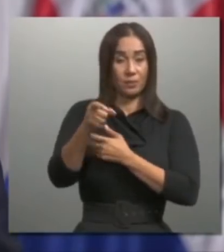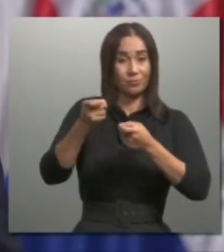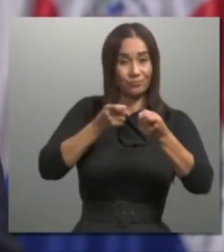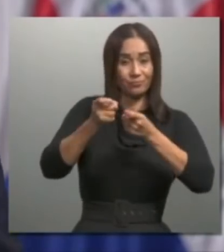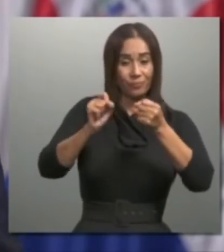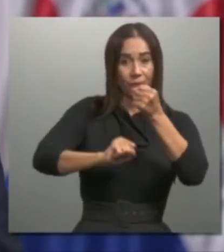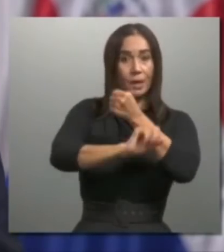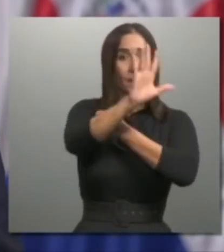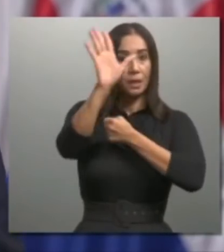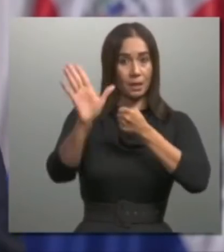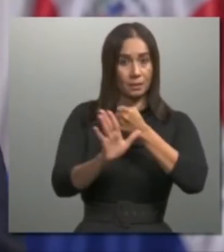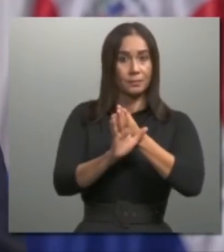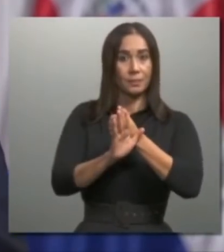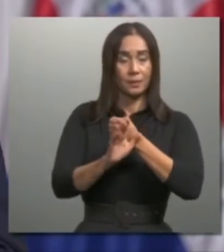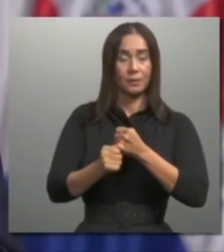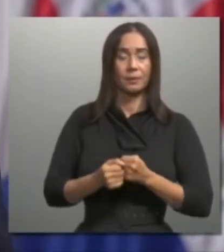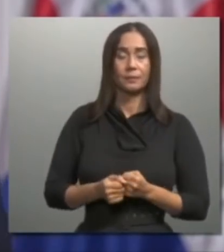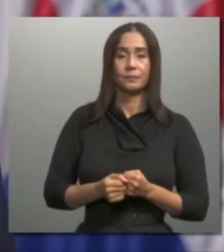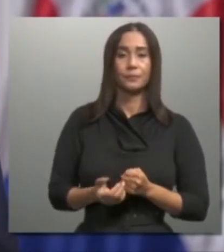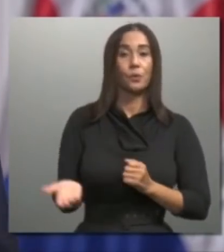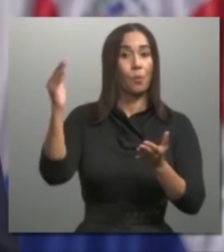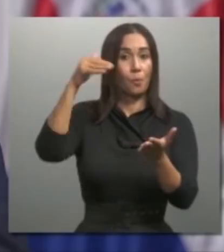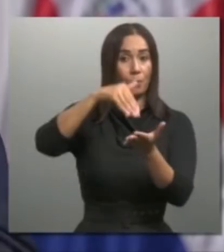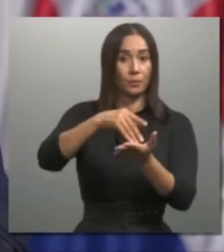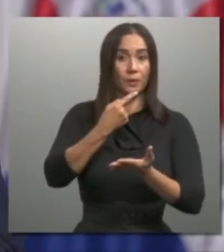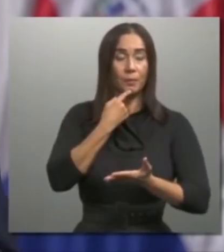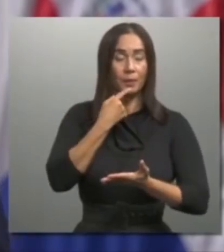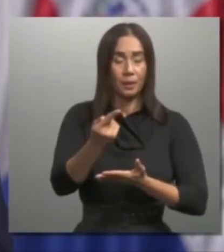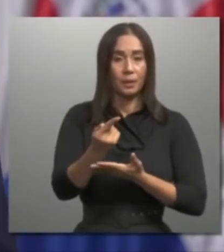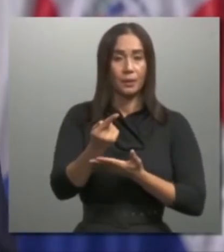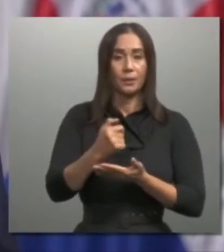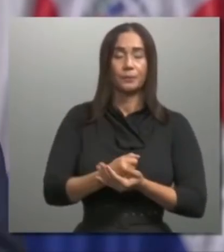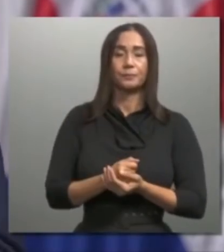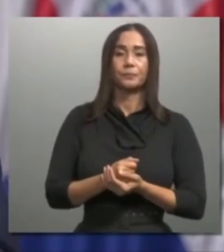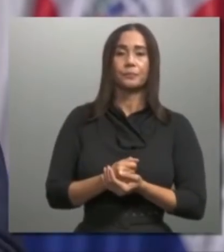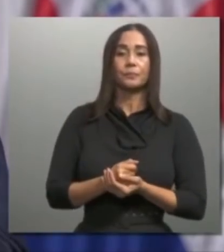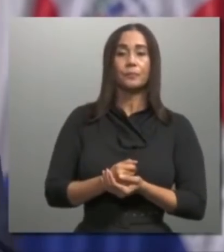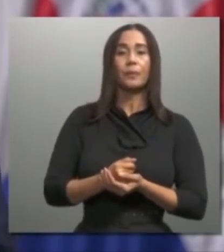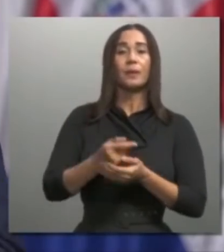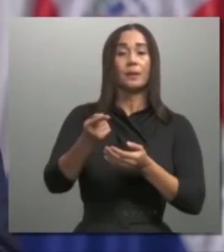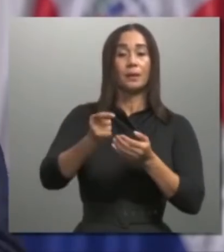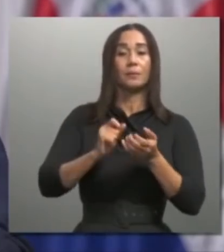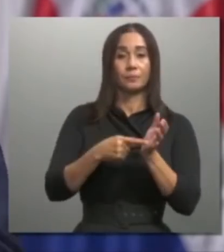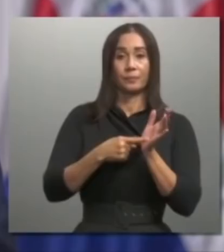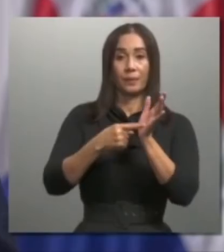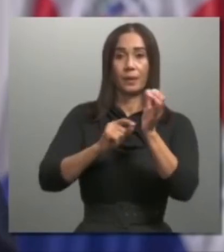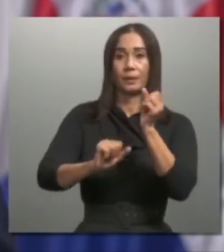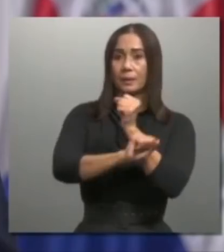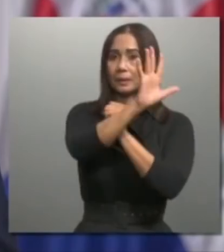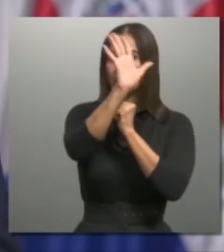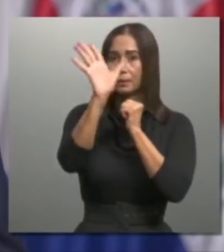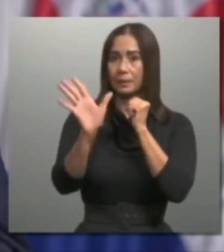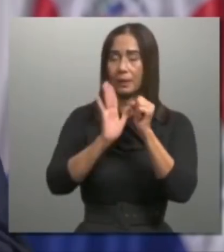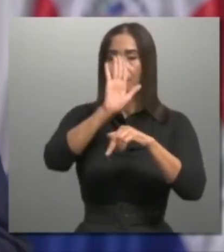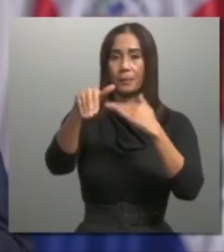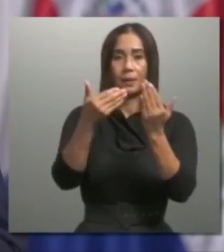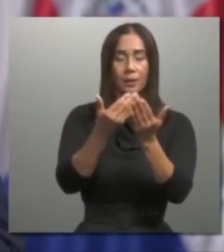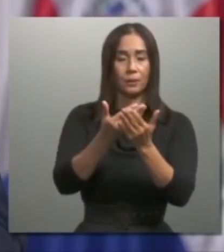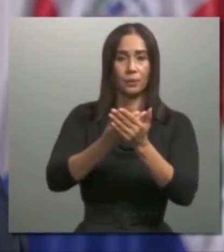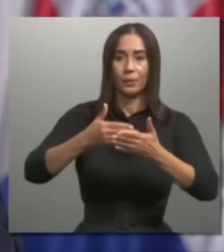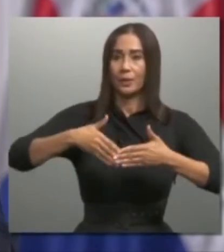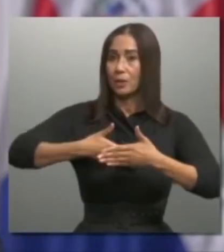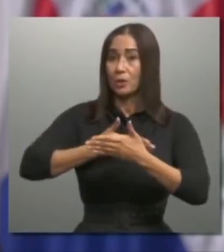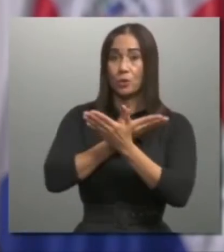eficiente. Quiero repetir, enfatizar y dejar totalmente claro que no